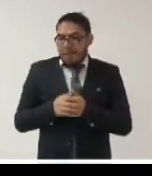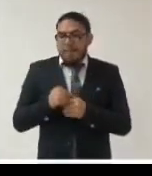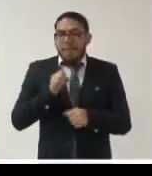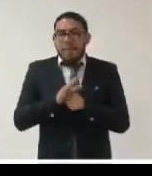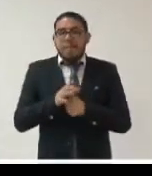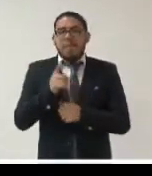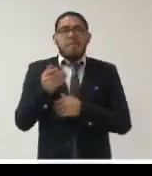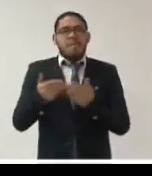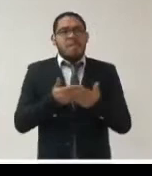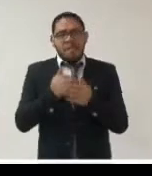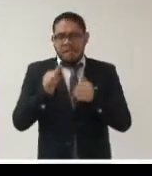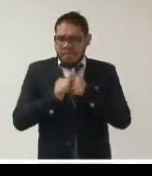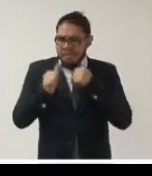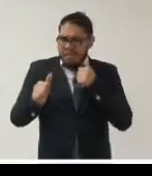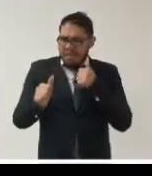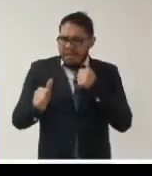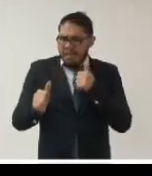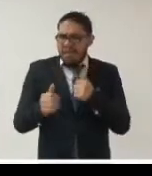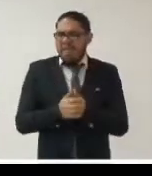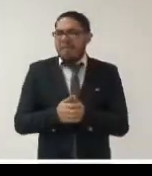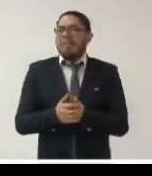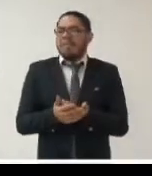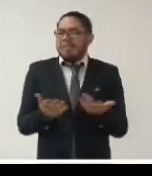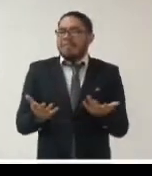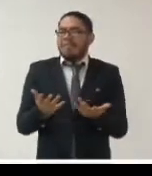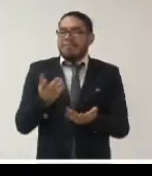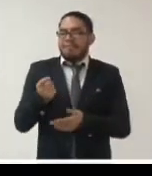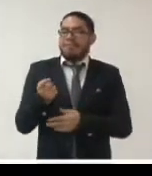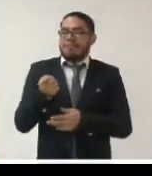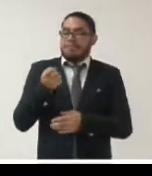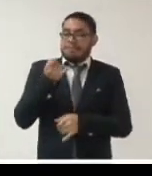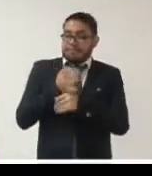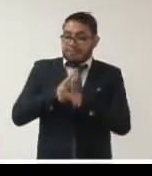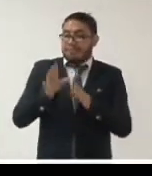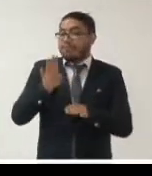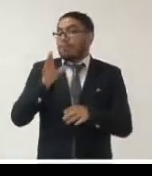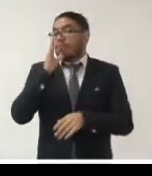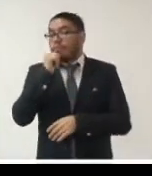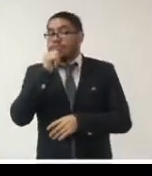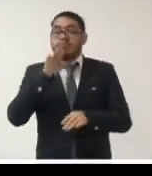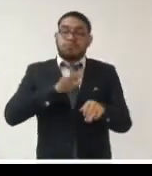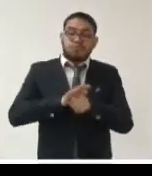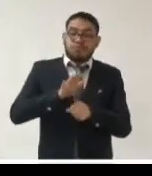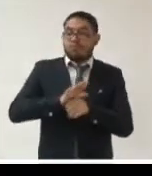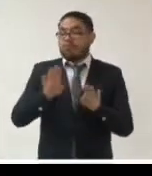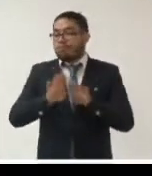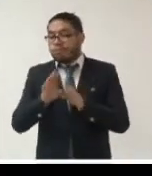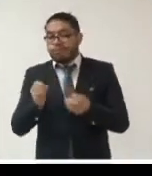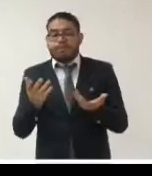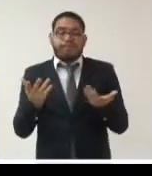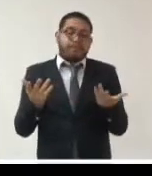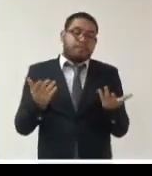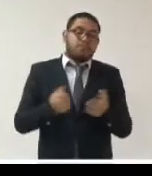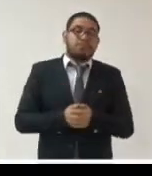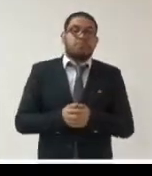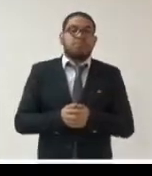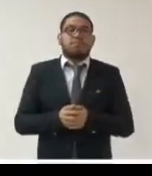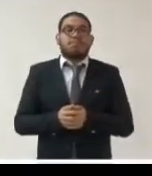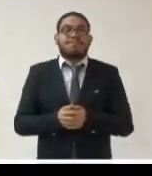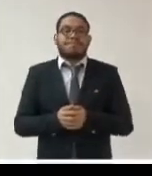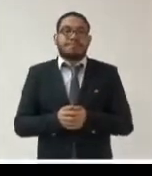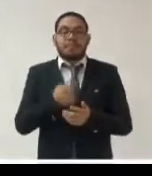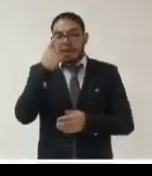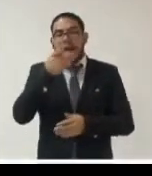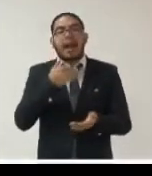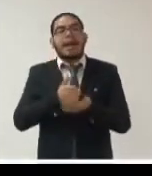trabajo remoto y buena cantidad de información no está digitalizada tenemos una primera barrera real para el